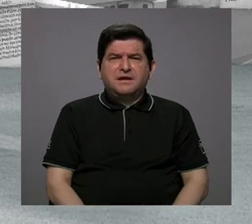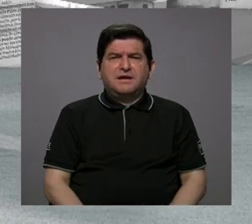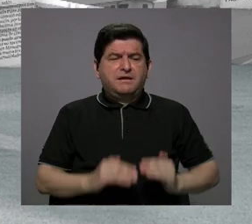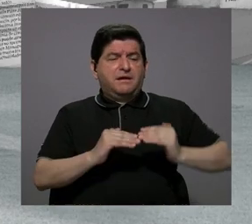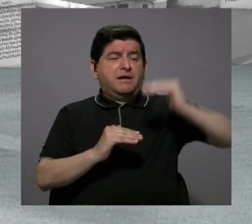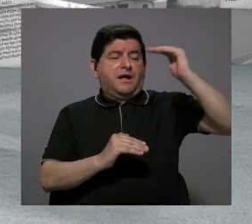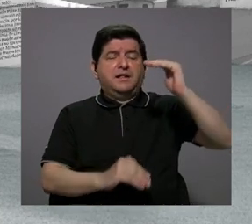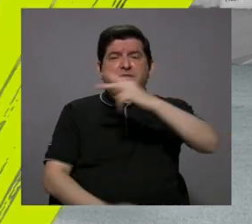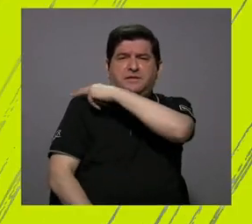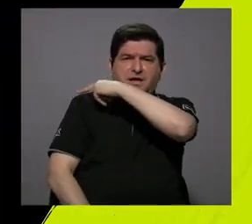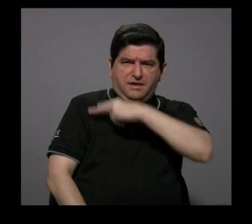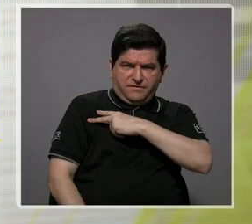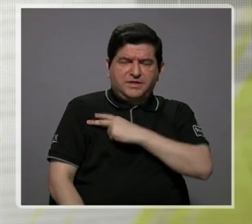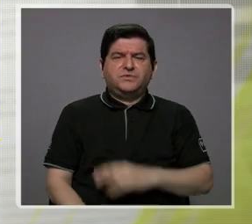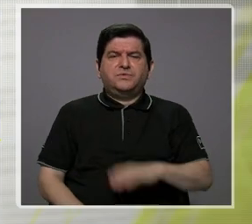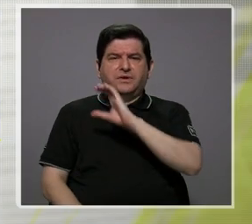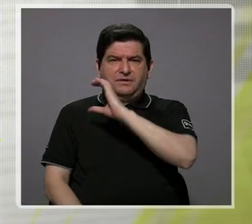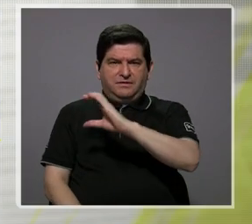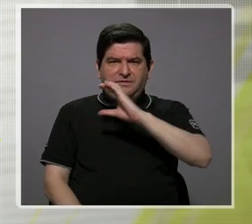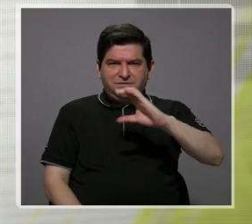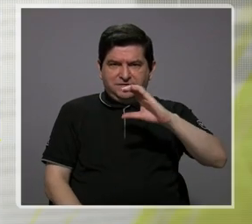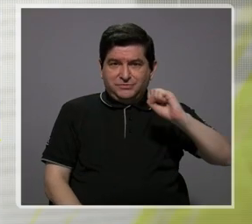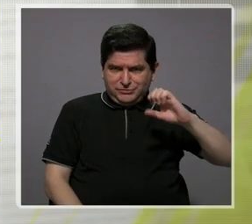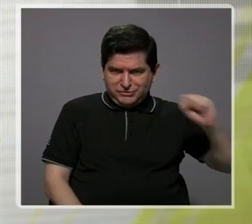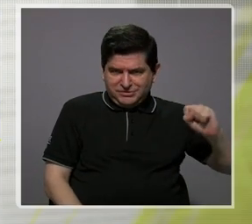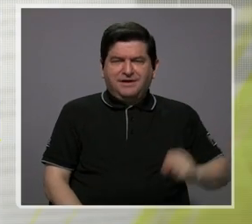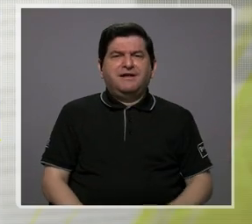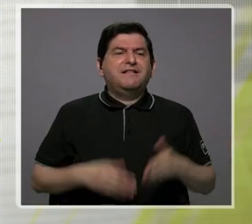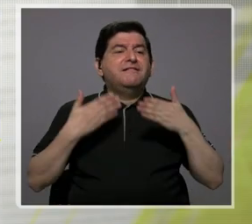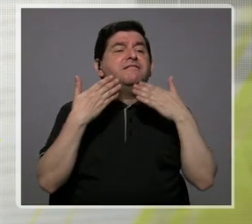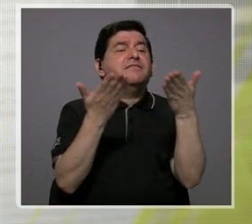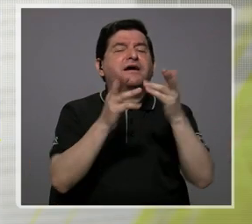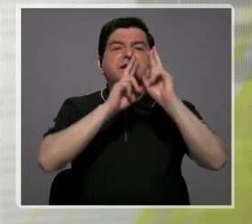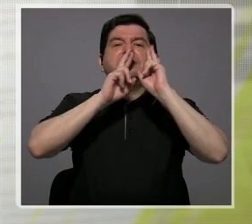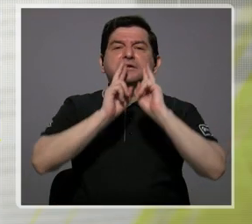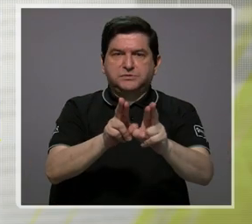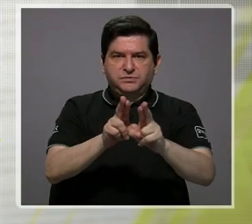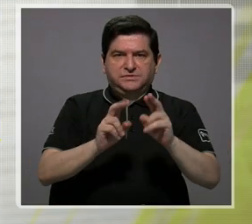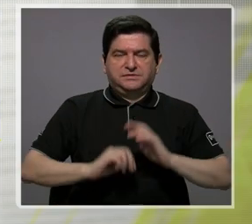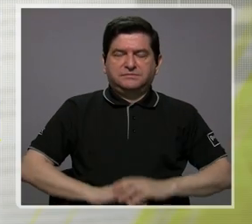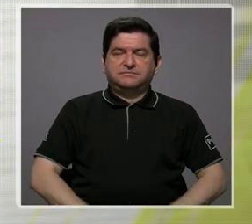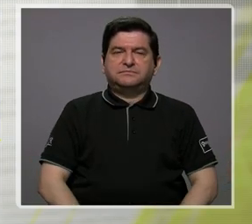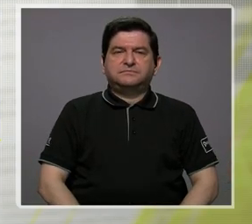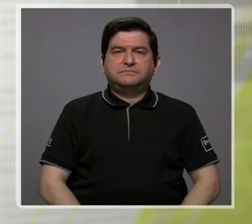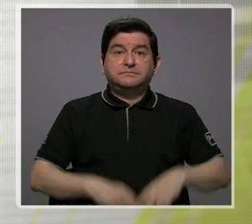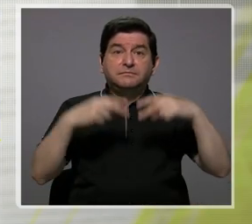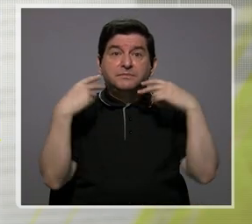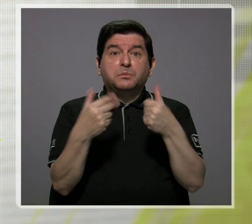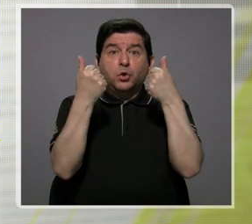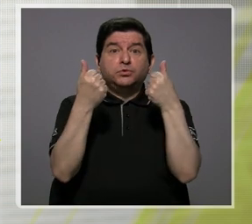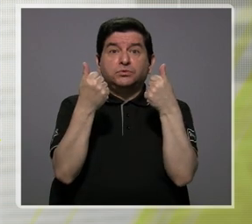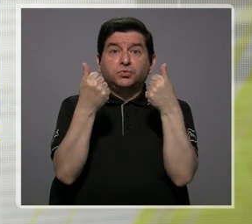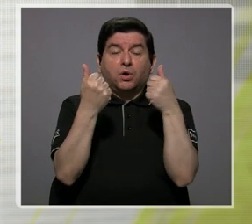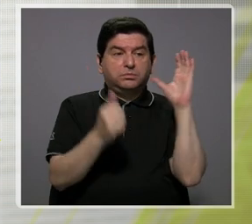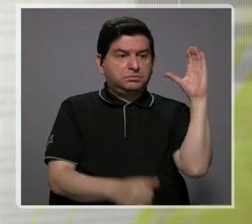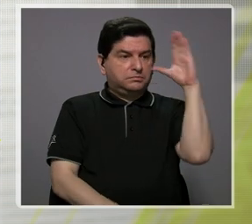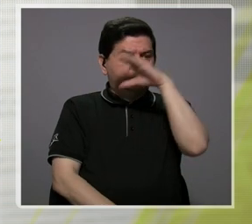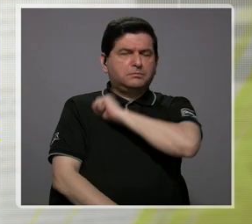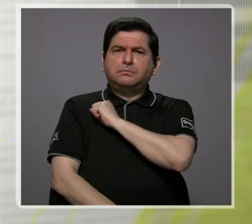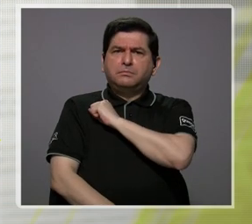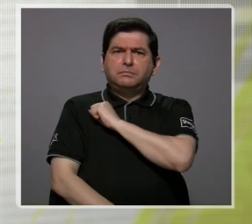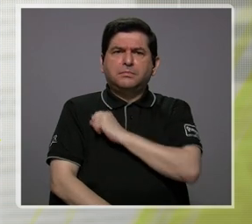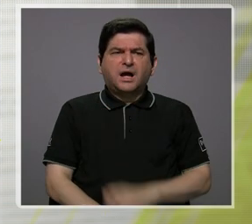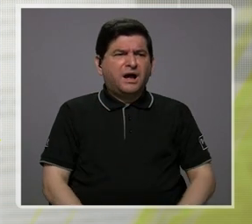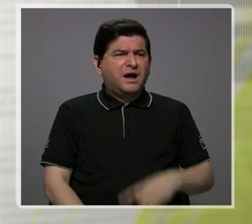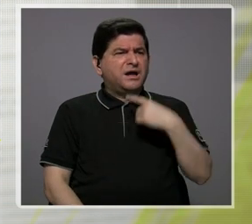altas autoridades de la Caja del Seguro Social que se le iba a dar una respuesta. Y de un momento a otro hemos visto que